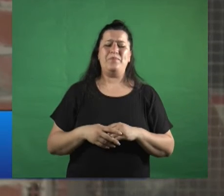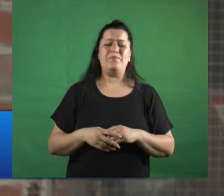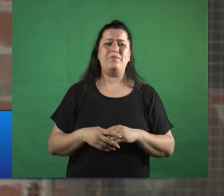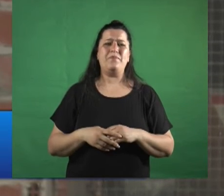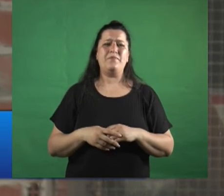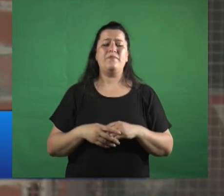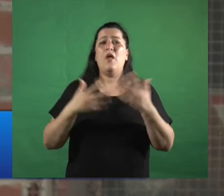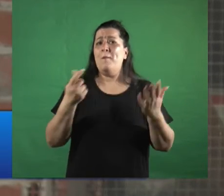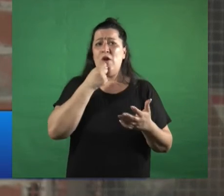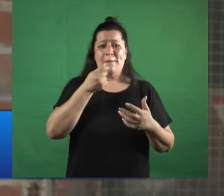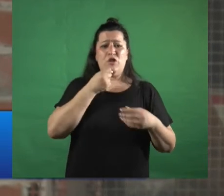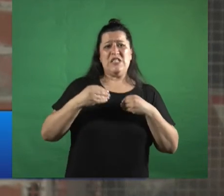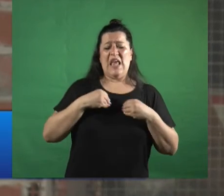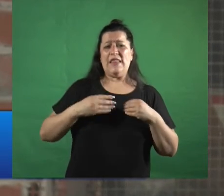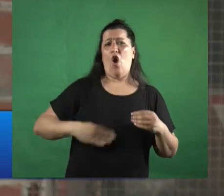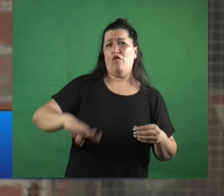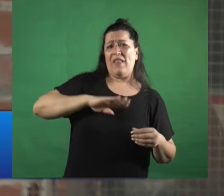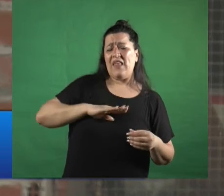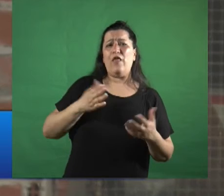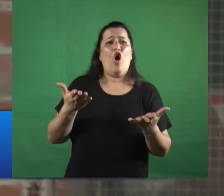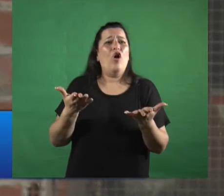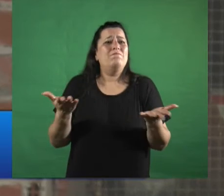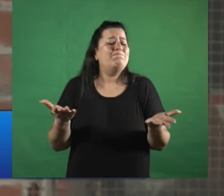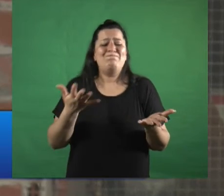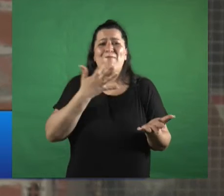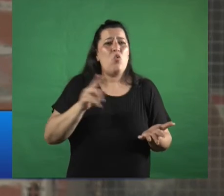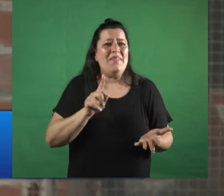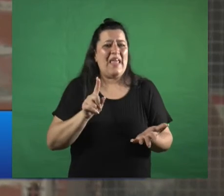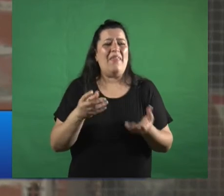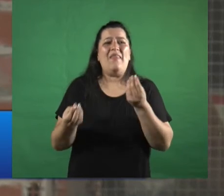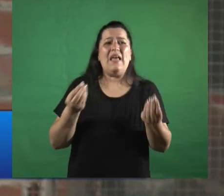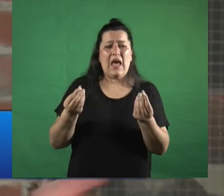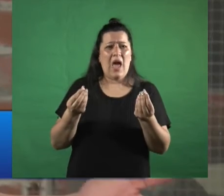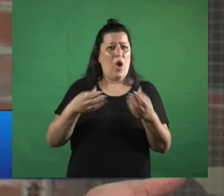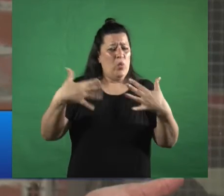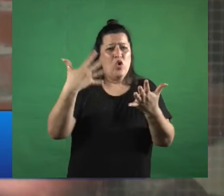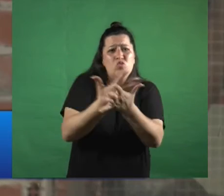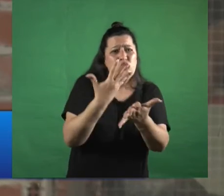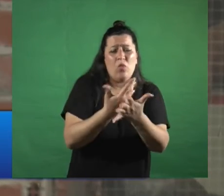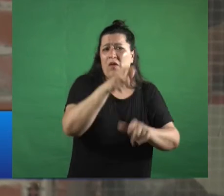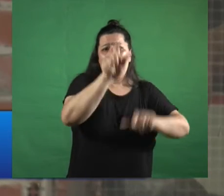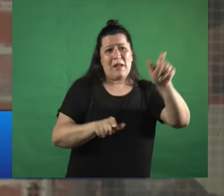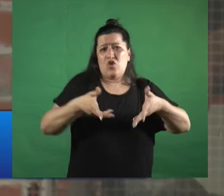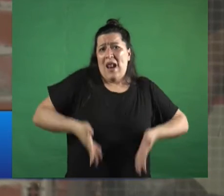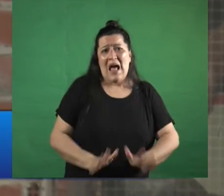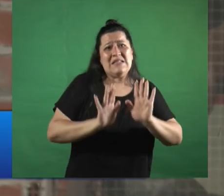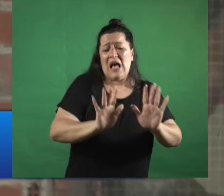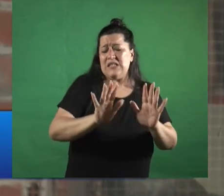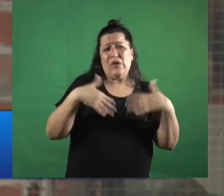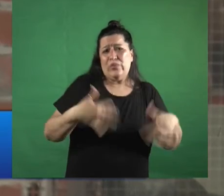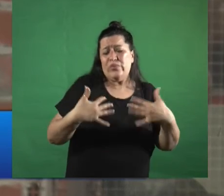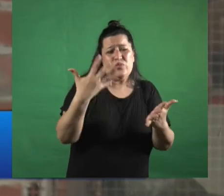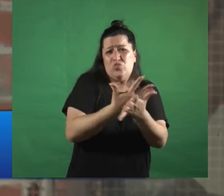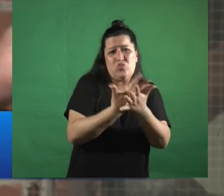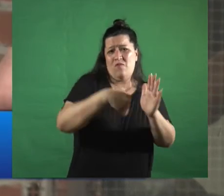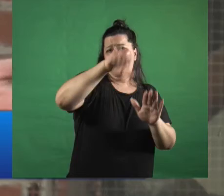el que se siente ofendido por eso indudablemente no comprende la violencia que sufre que no se siente contemplado por el lenguaje y